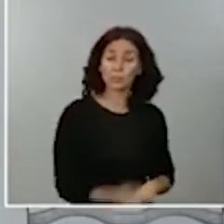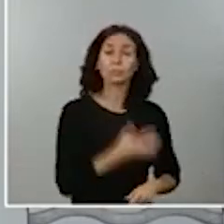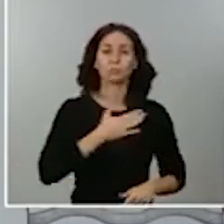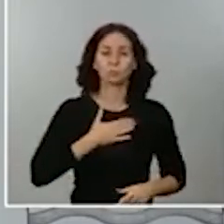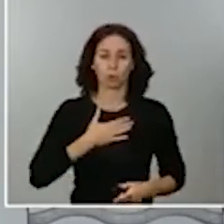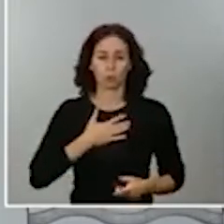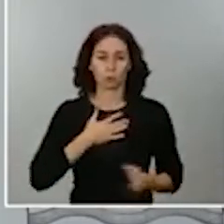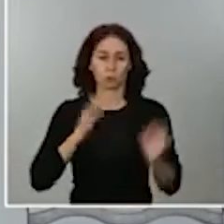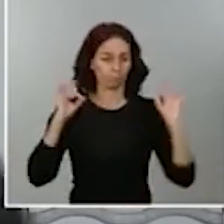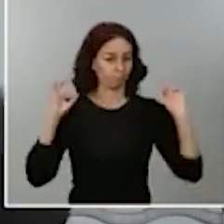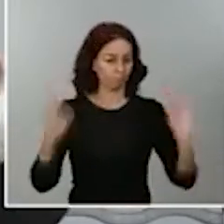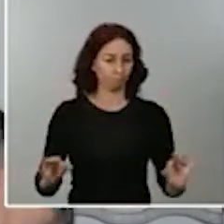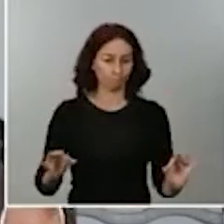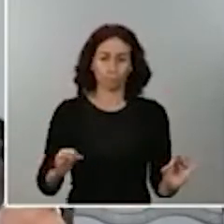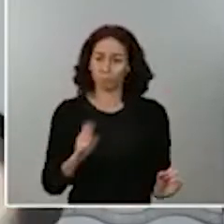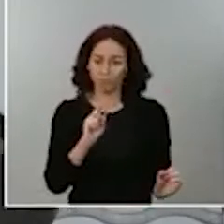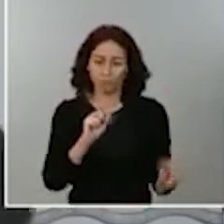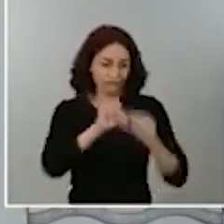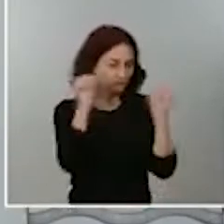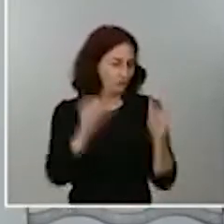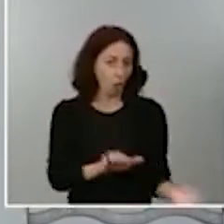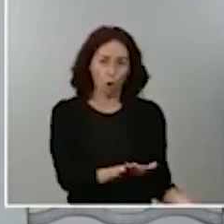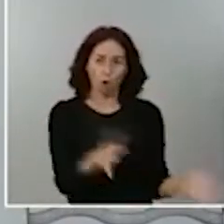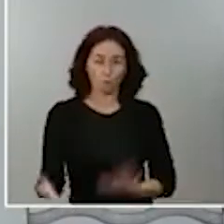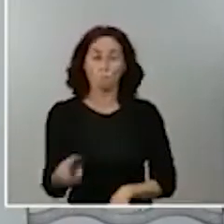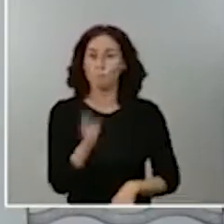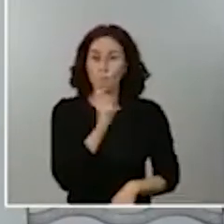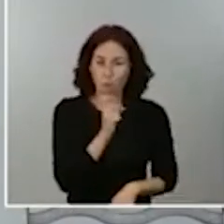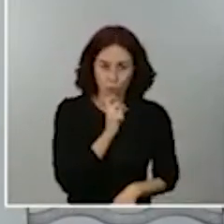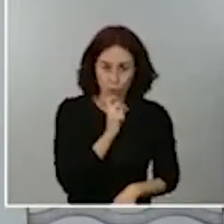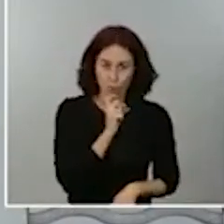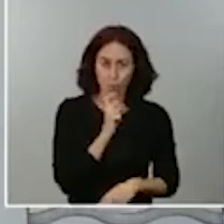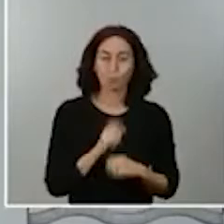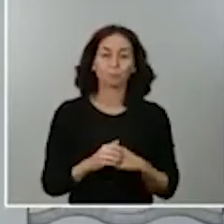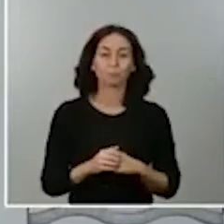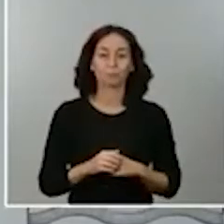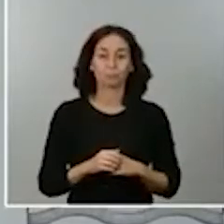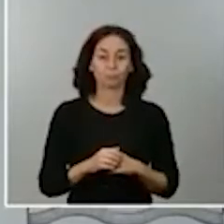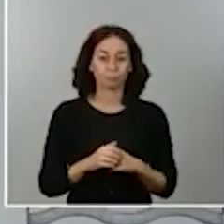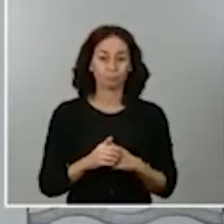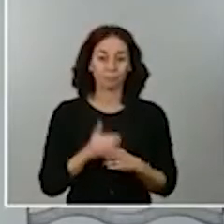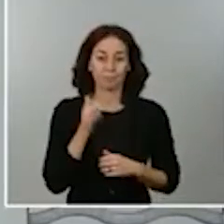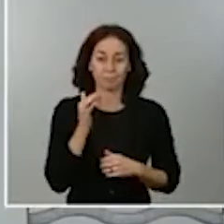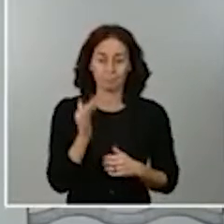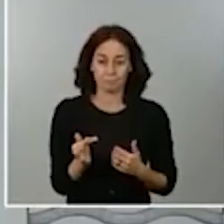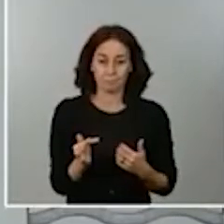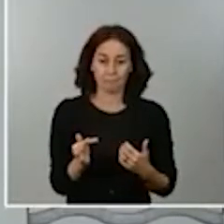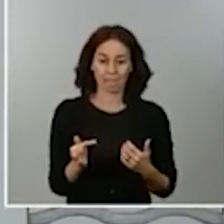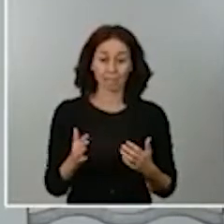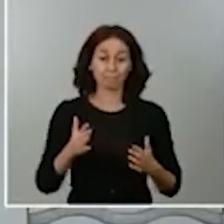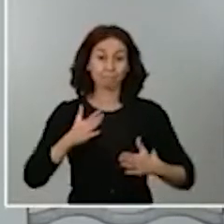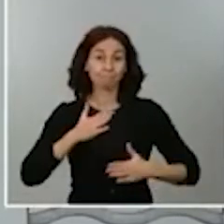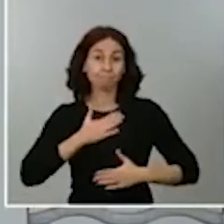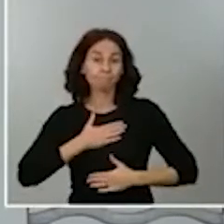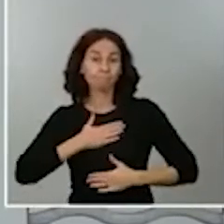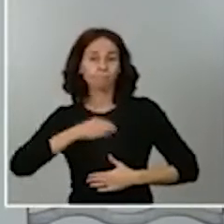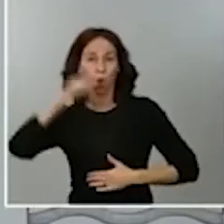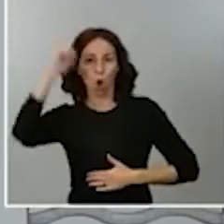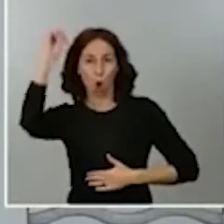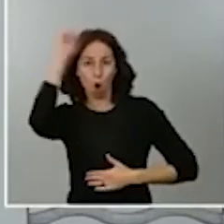aplicaríamos, de trasladar con lealtad institucional nuestro punto de vista y nuestras recomendaciones